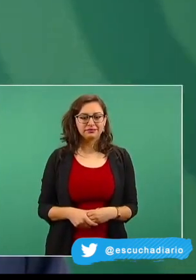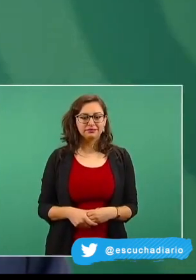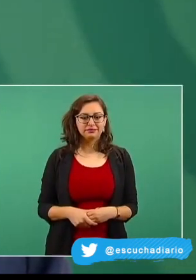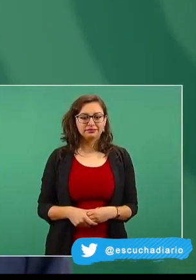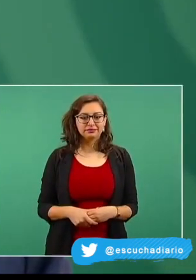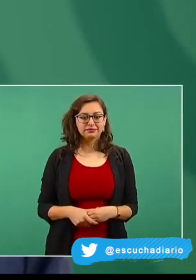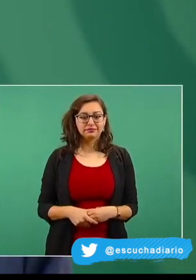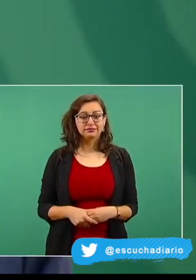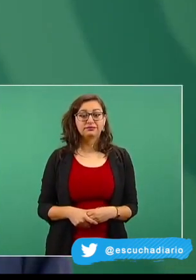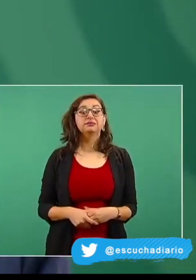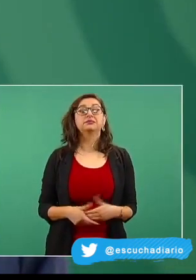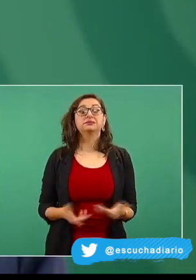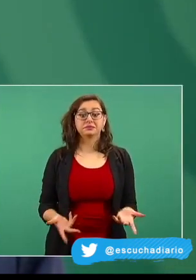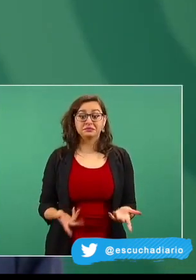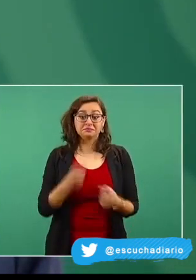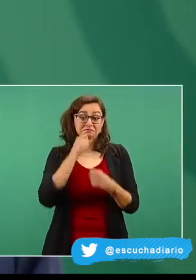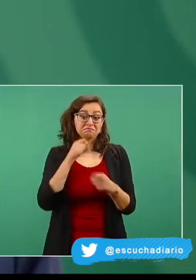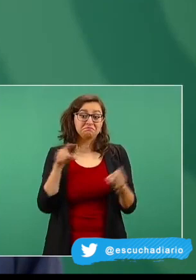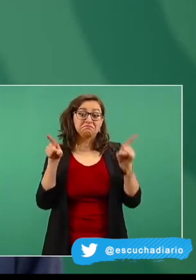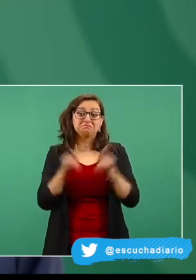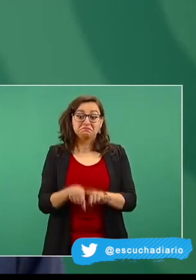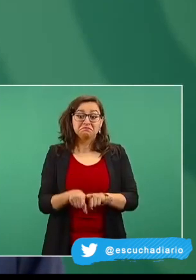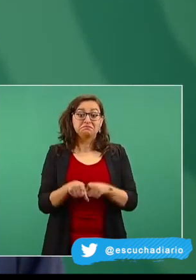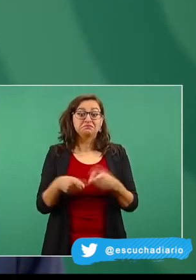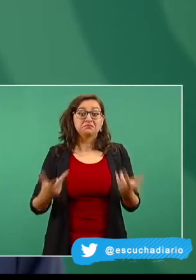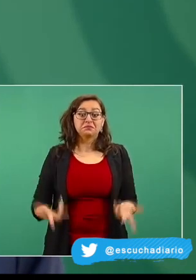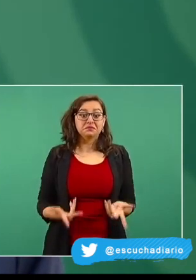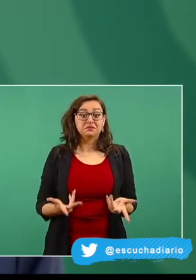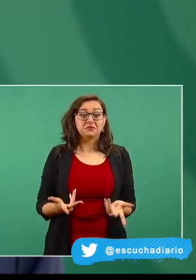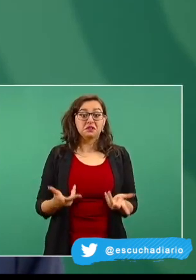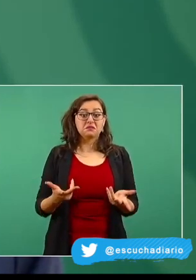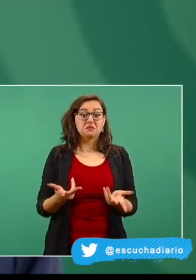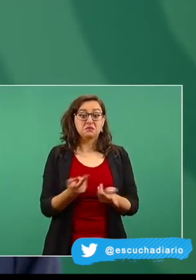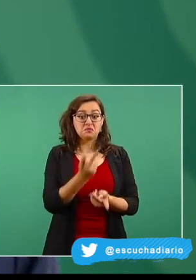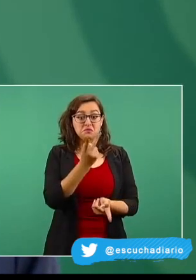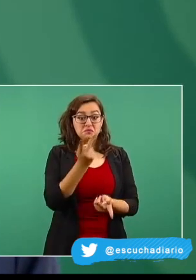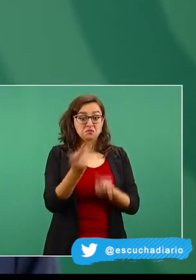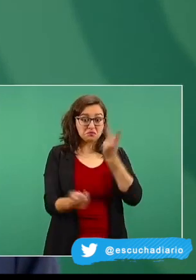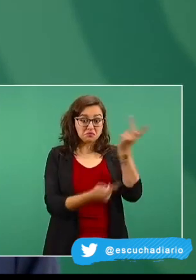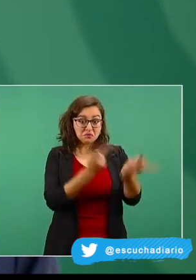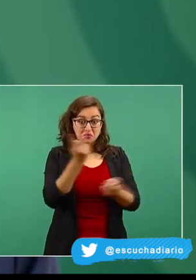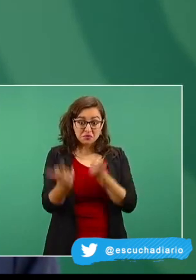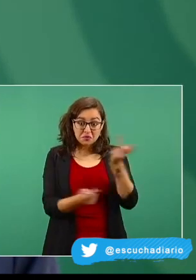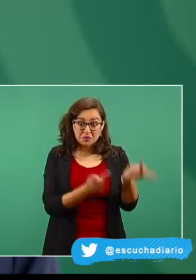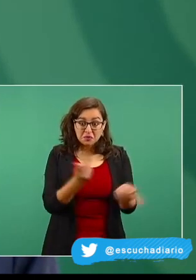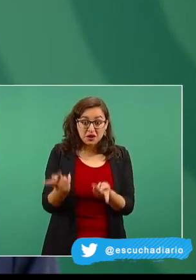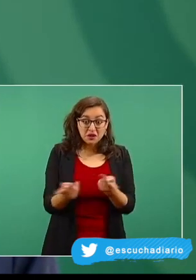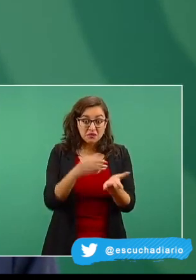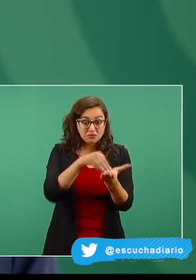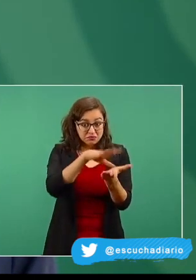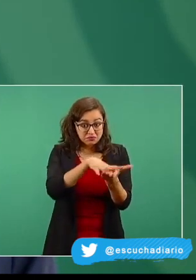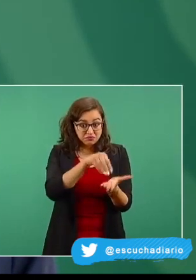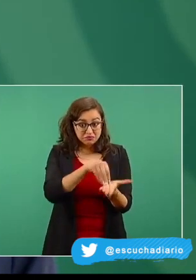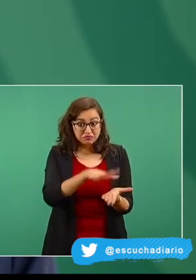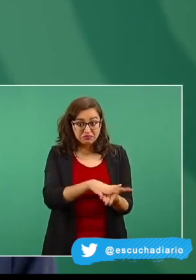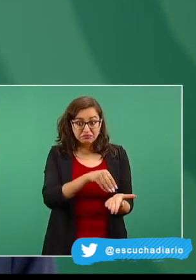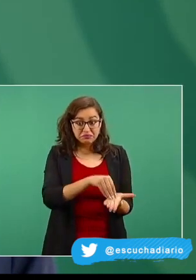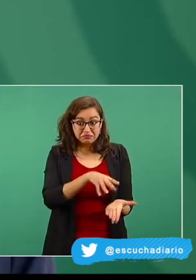Además, hasta en las encuestas la gente